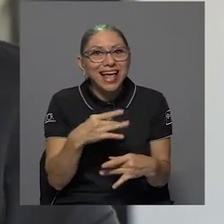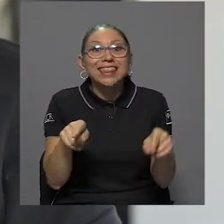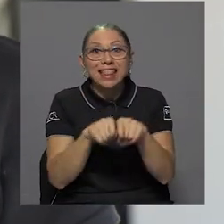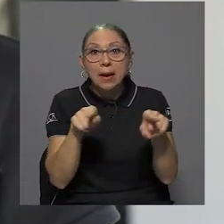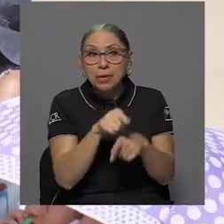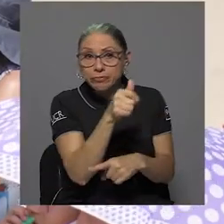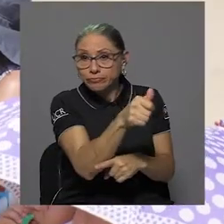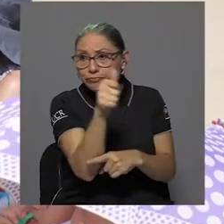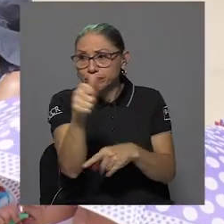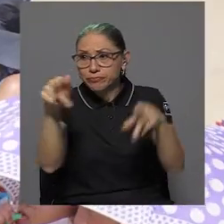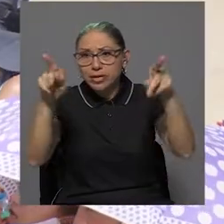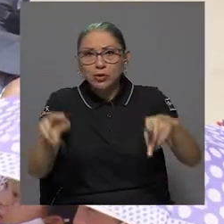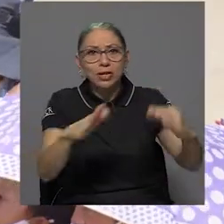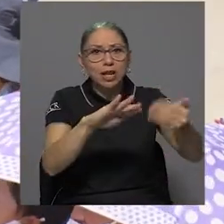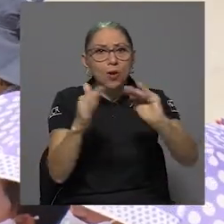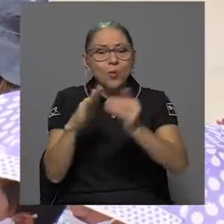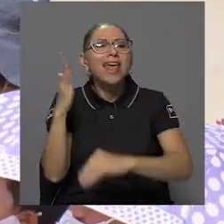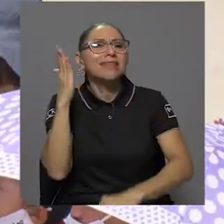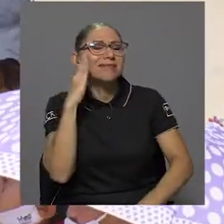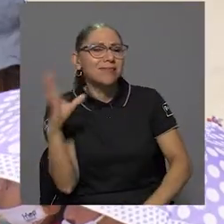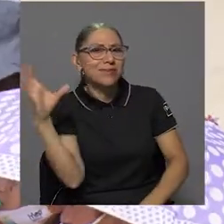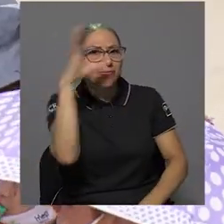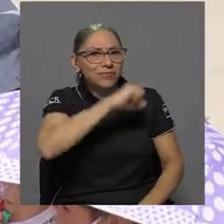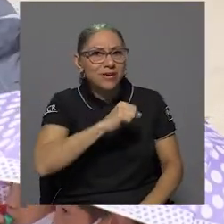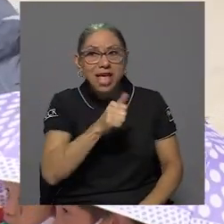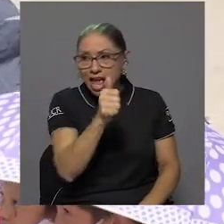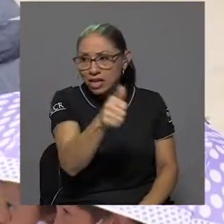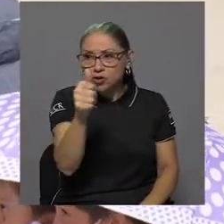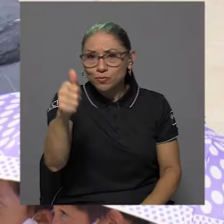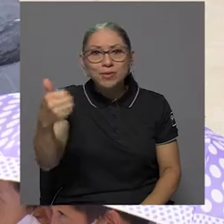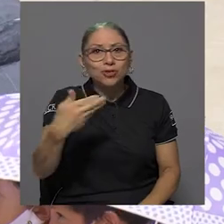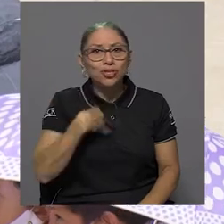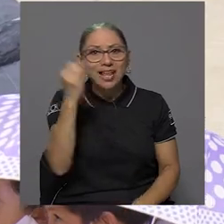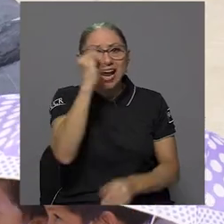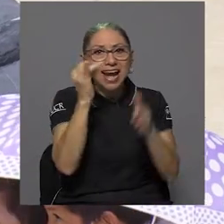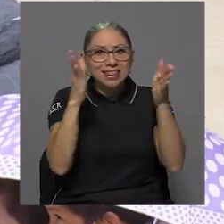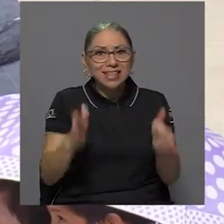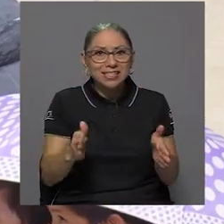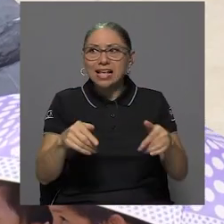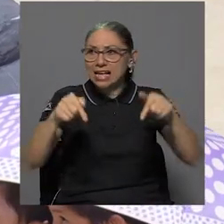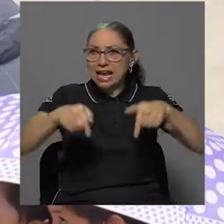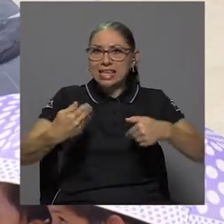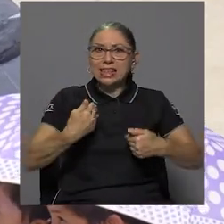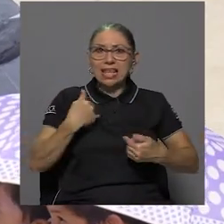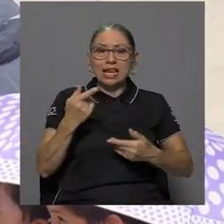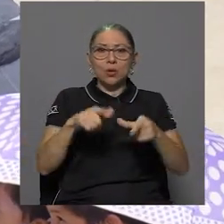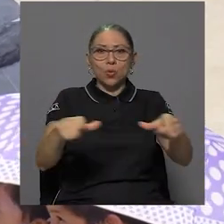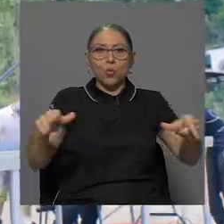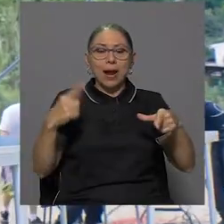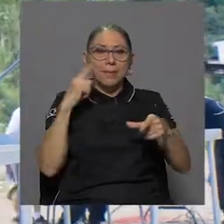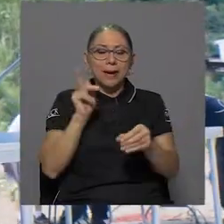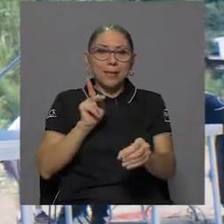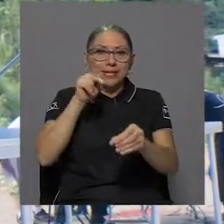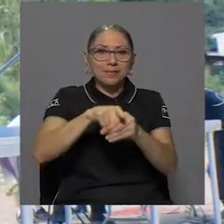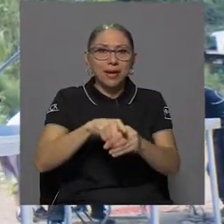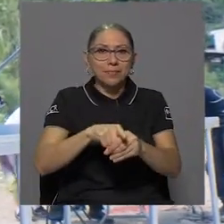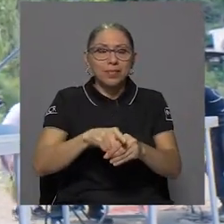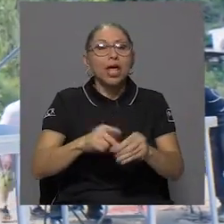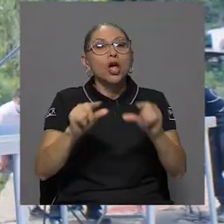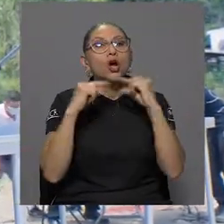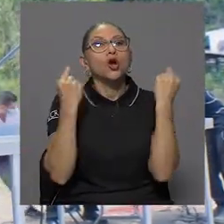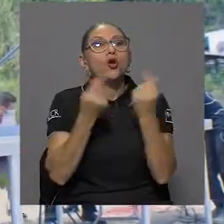se dé cuenta que ellos mismos tienen artistas que hay que valorar y que tienen aquí un espacio para poder participar. El grupo